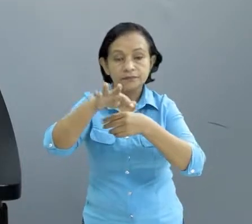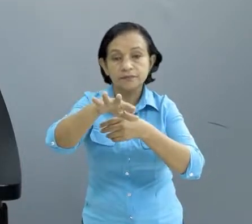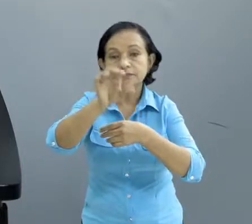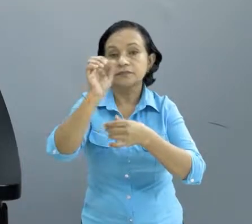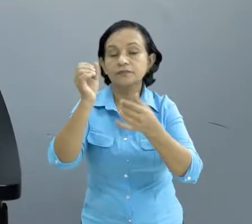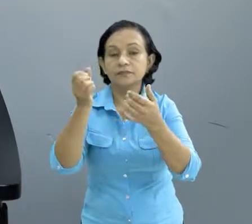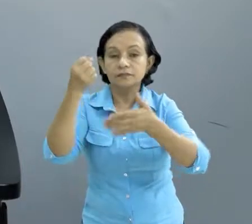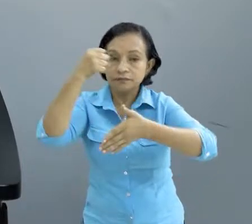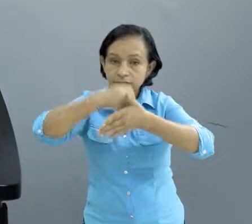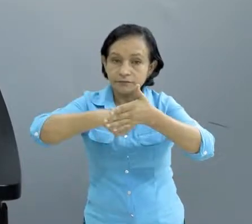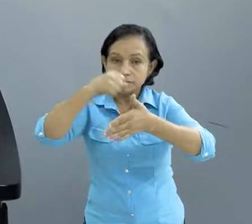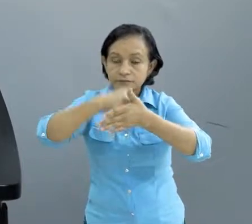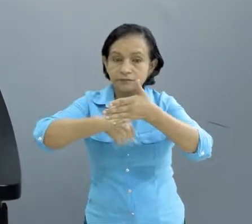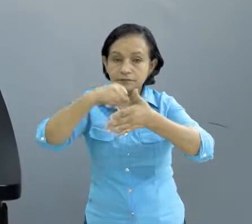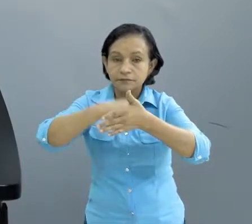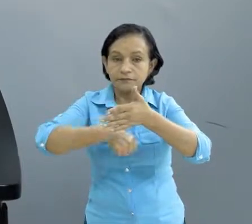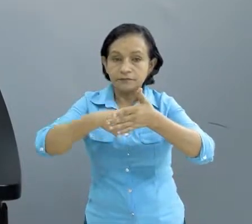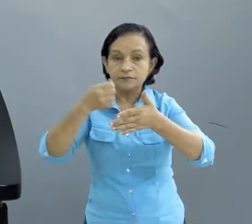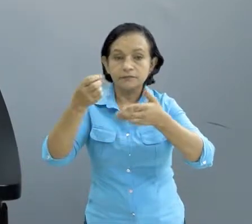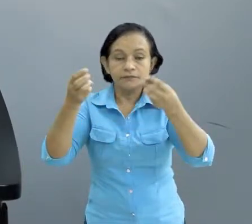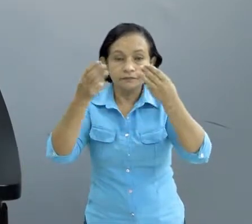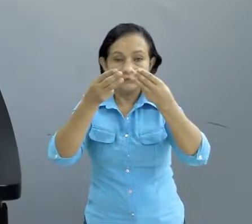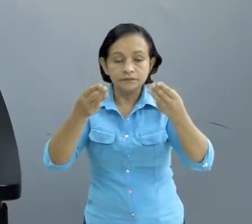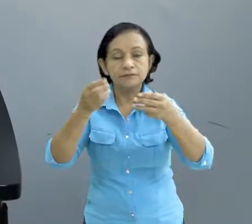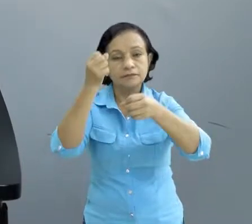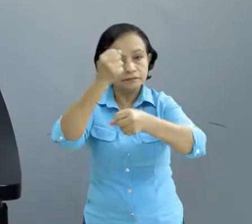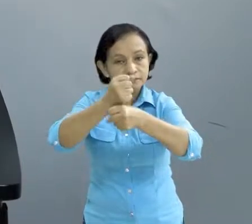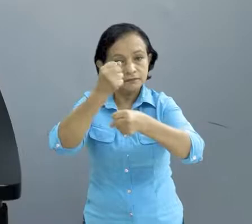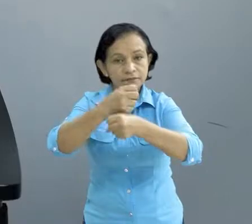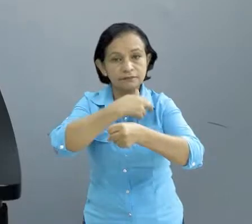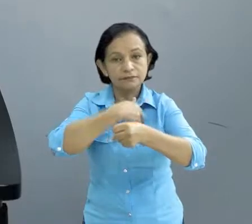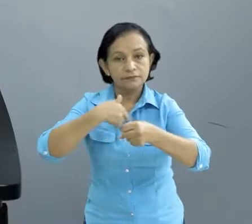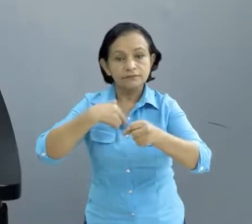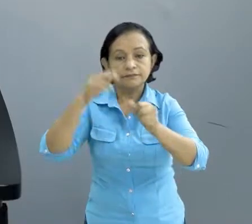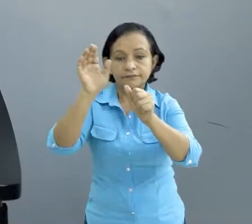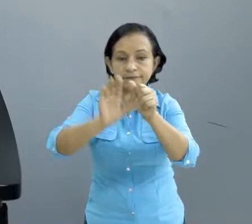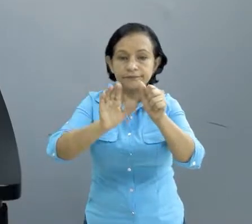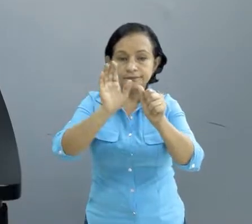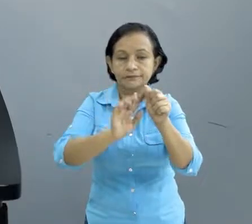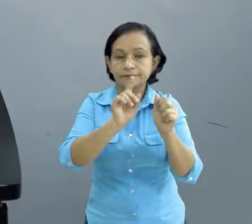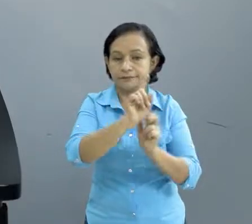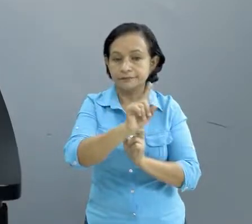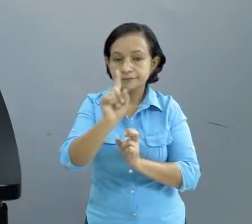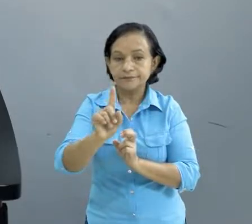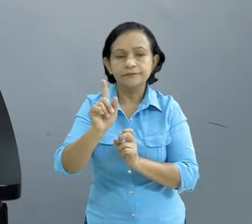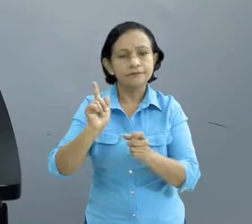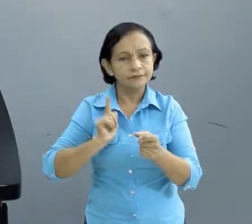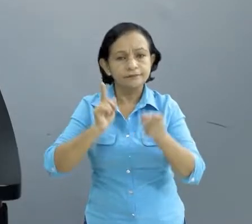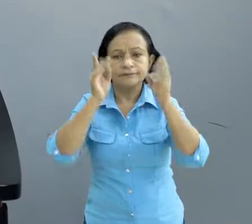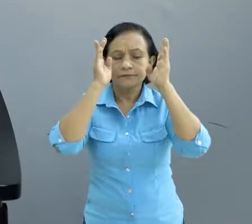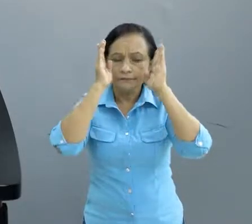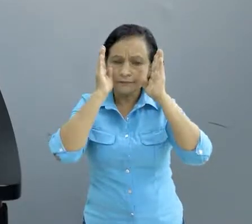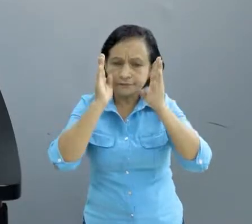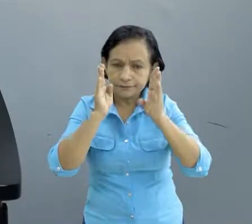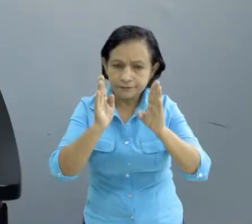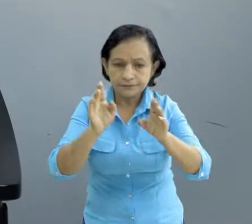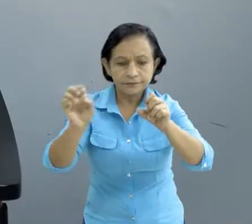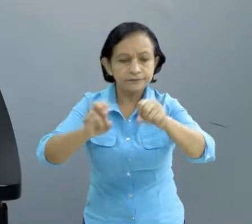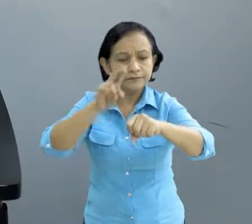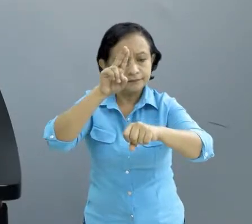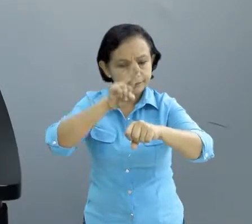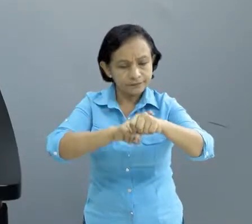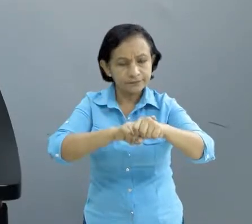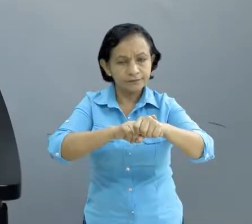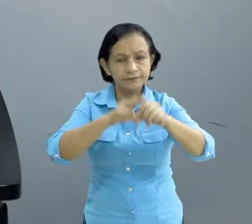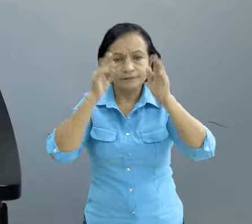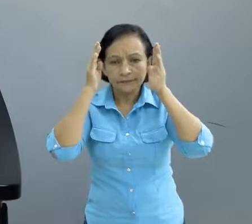fortalecimiento de las herramientas de trabajo que hay en cada uno de ellos. Entonces, hay atenciones a nivel nacional,